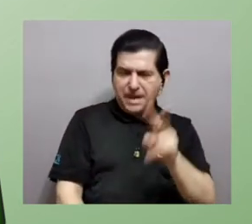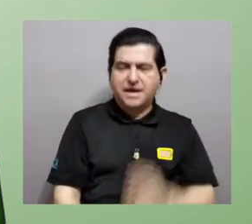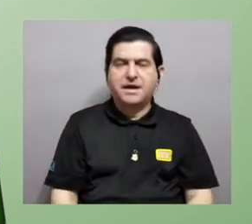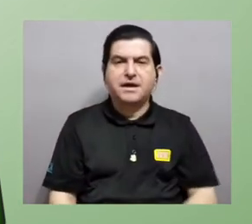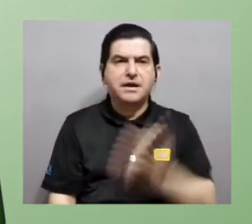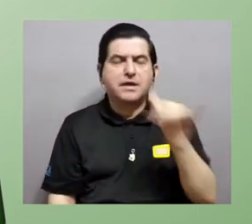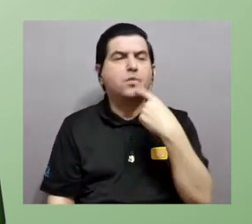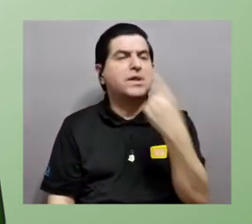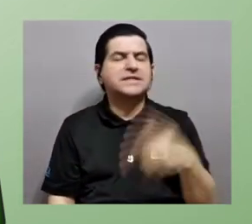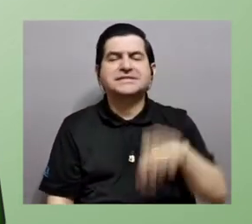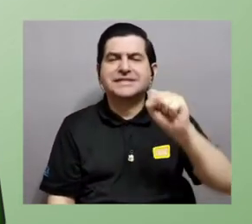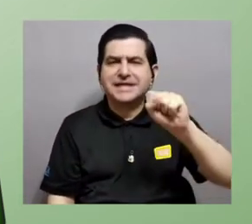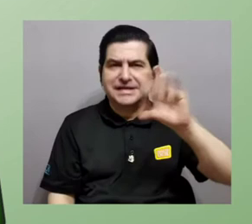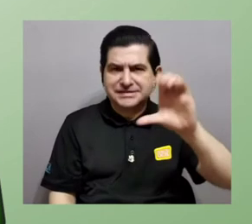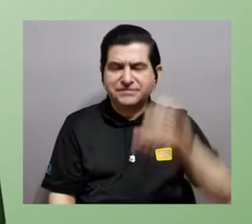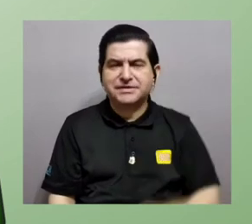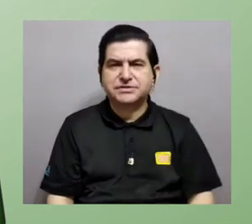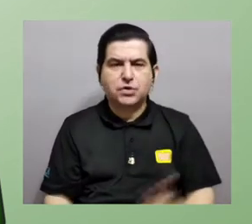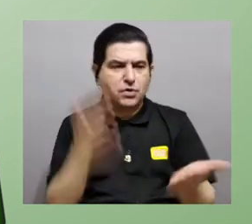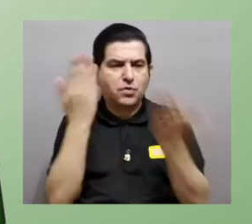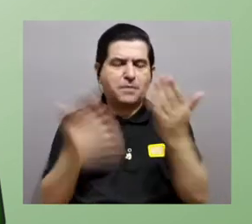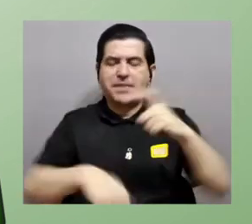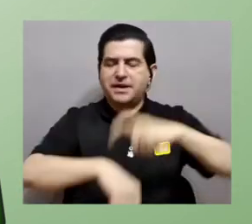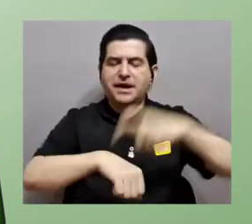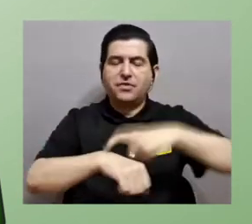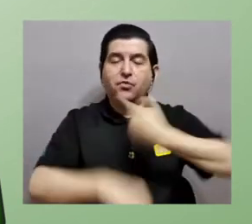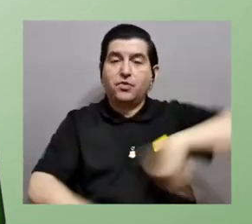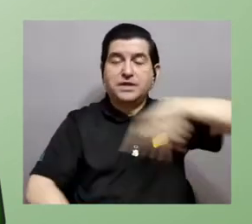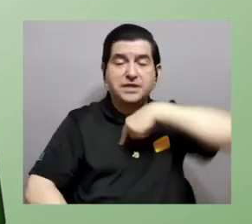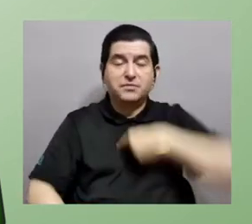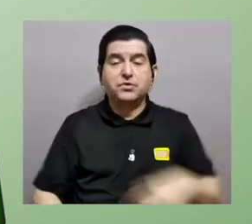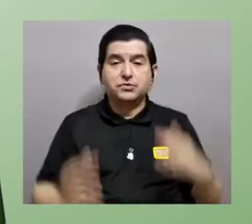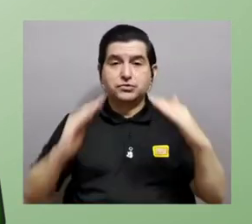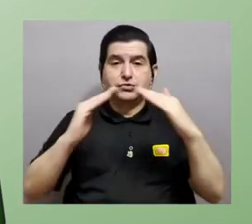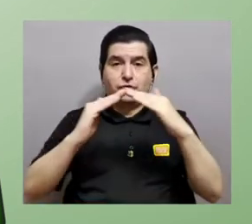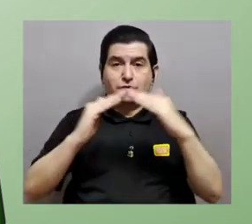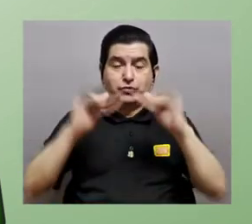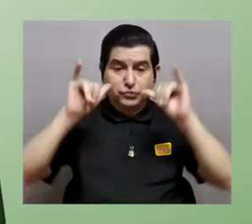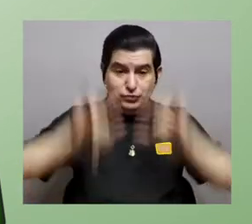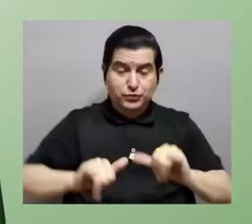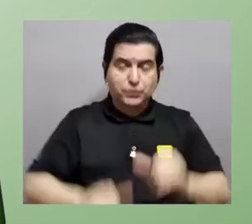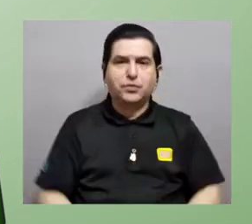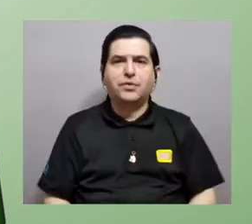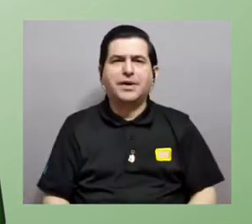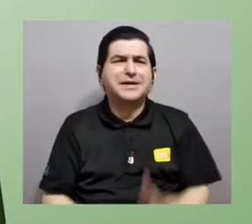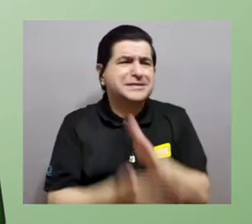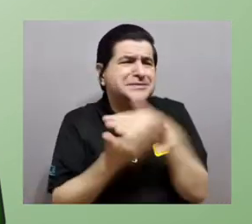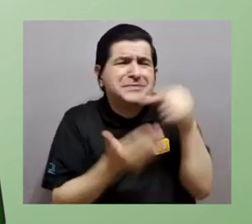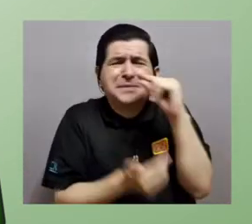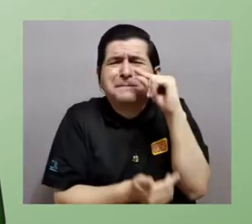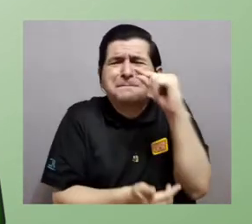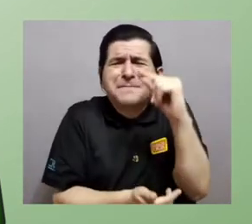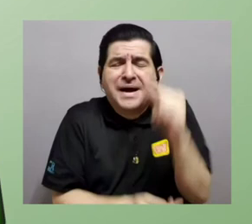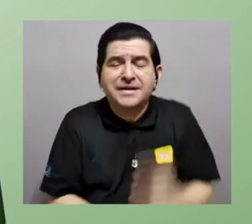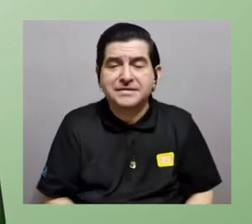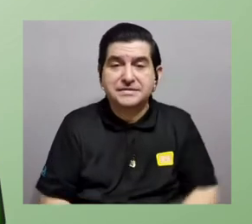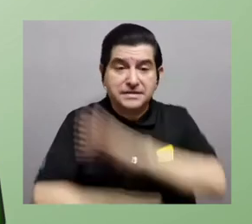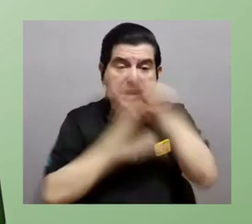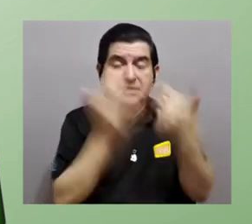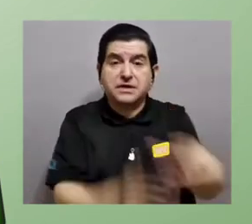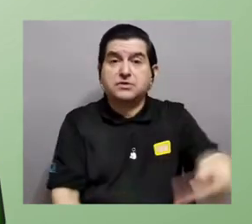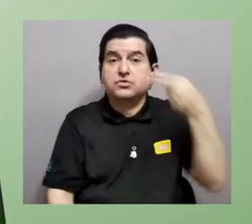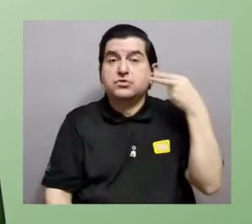si lo vemos, y hacía Sebastián el símil con el tiempo que ya hemos encerrado, es apenas un espacio de todo lo que la historia